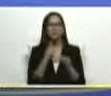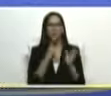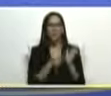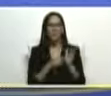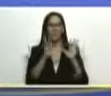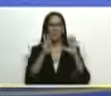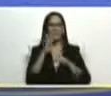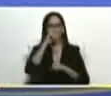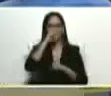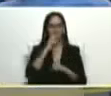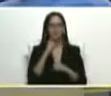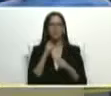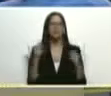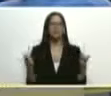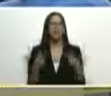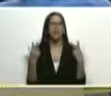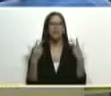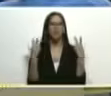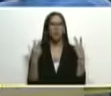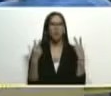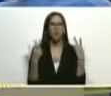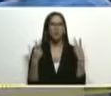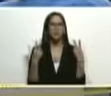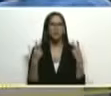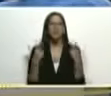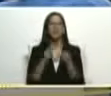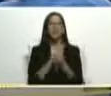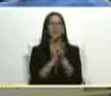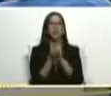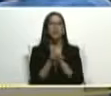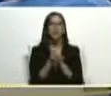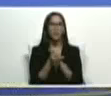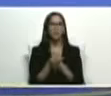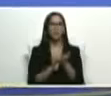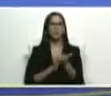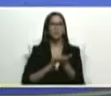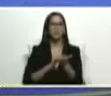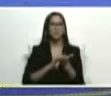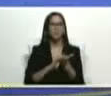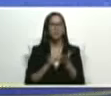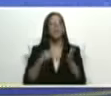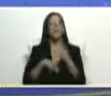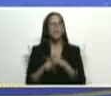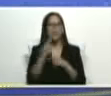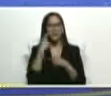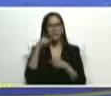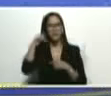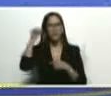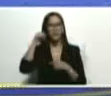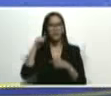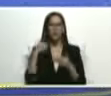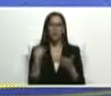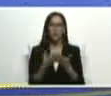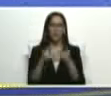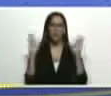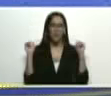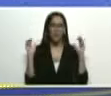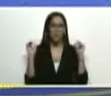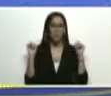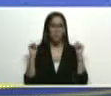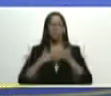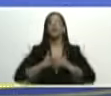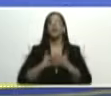15 años de la gran victoria de la reforma de la enmienda vamos a ver este video con esto me despido les